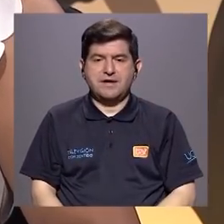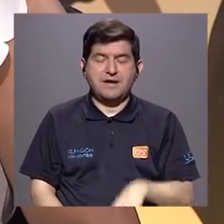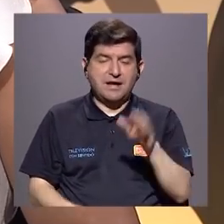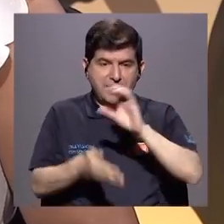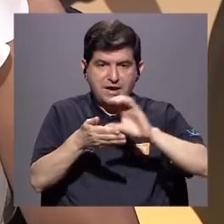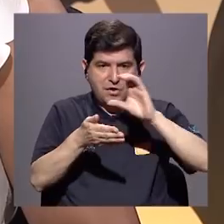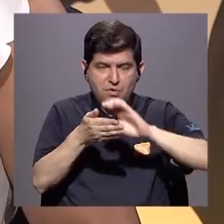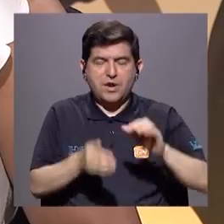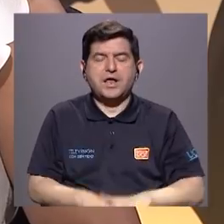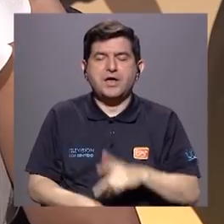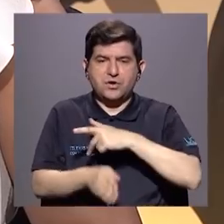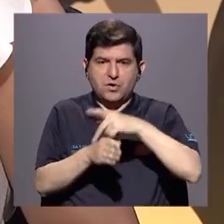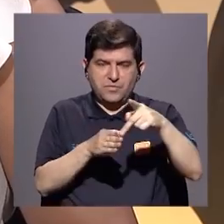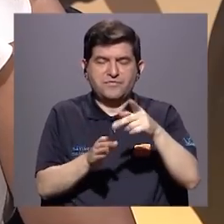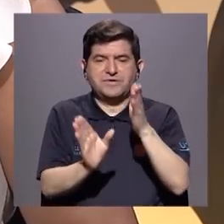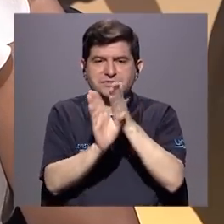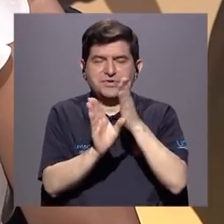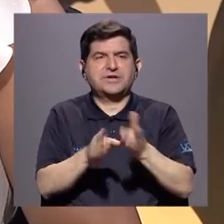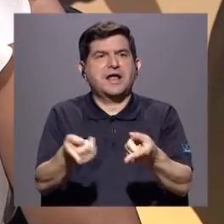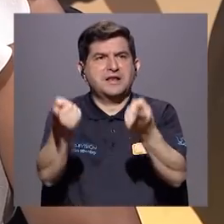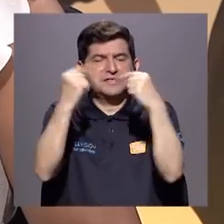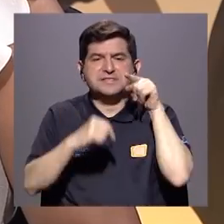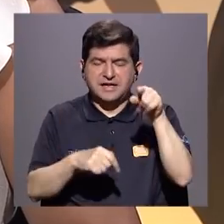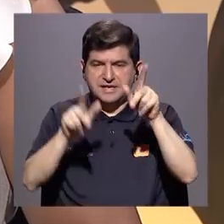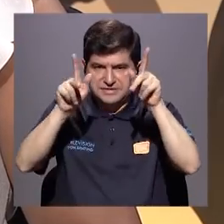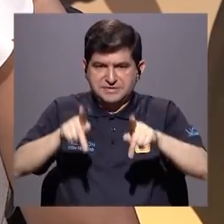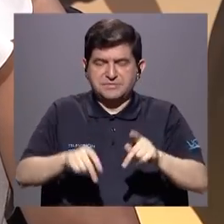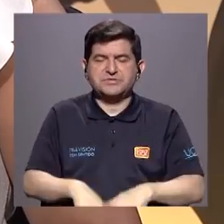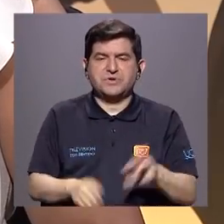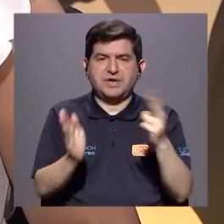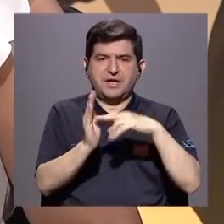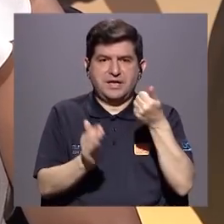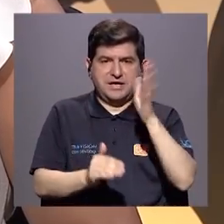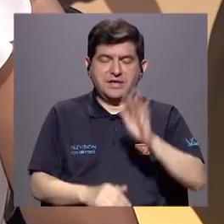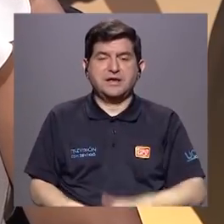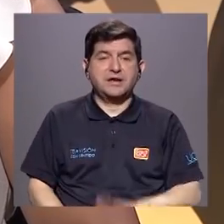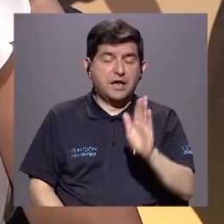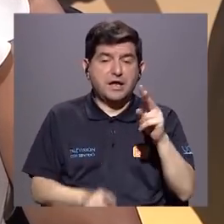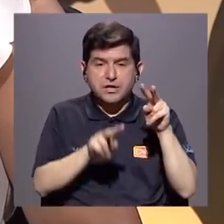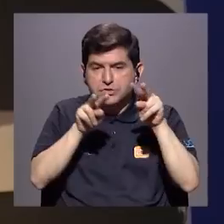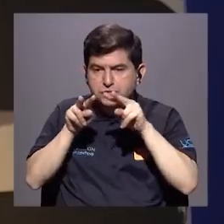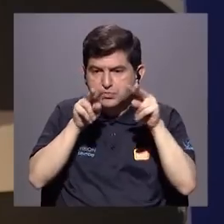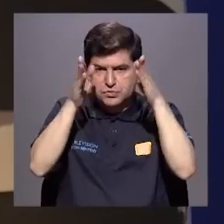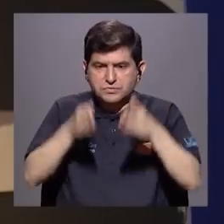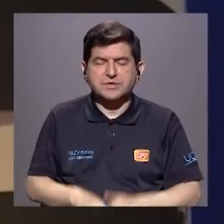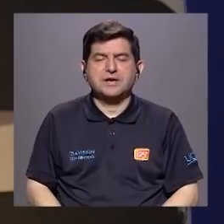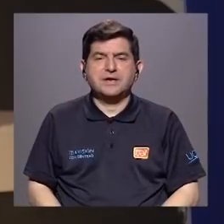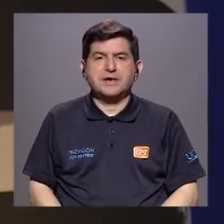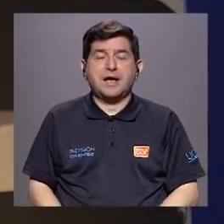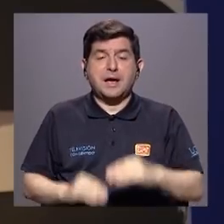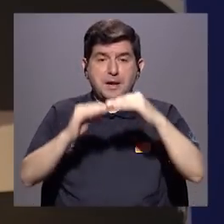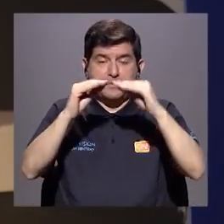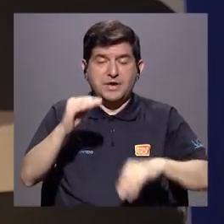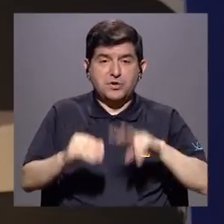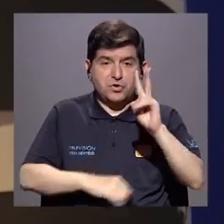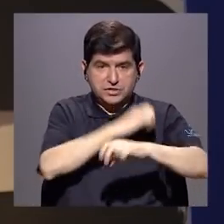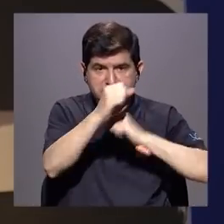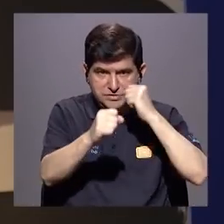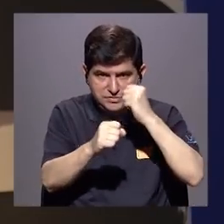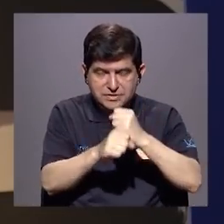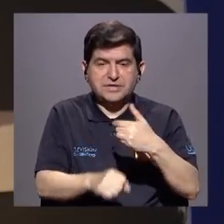que el Colegio de Profesionales en Psicología la trajo por allá en el 2015, que en su observatorio hay menores de edad de dos años